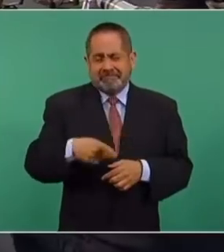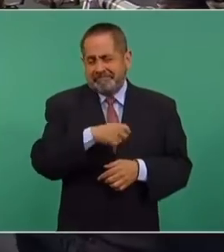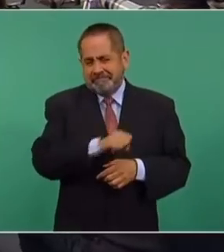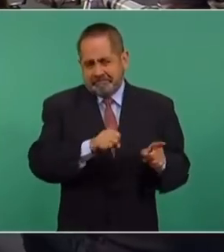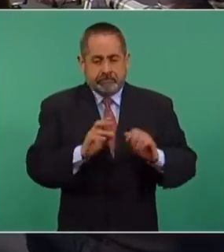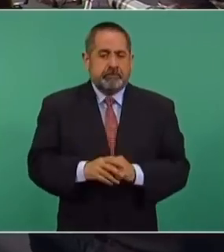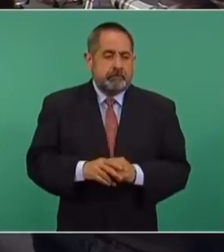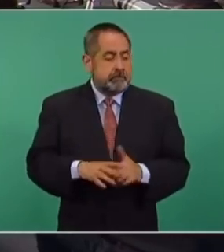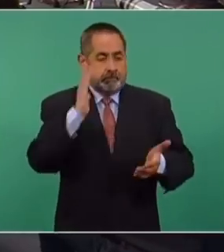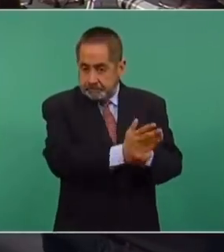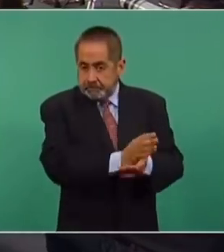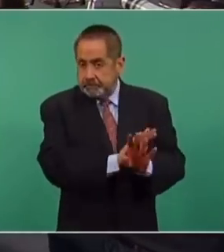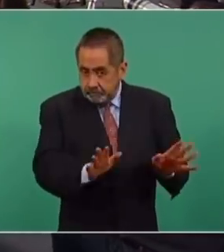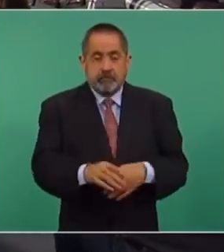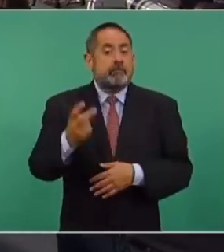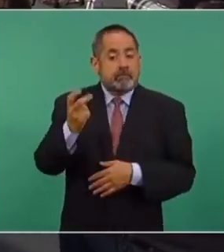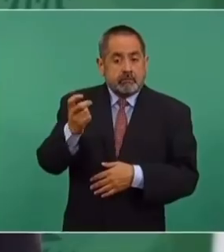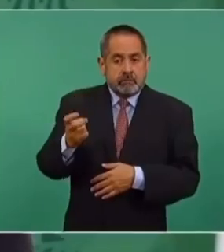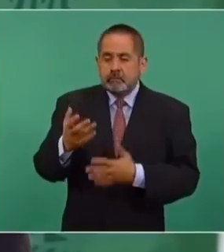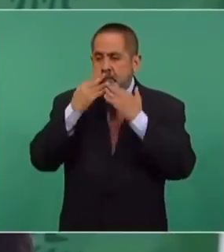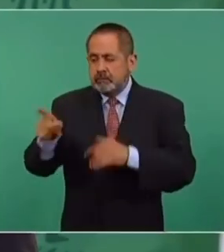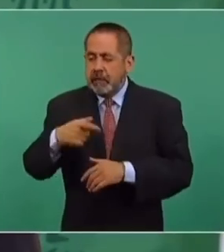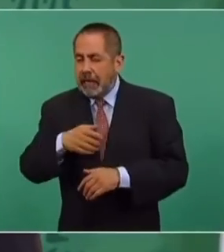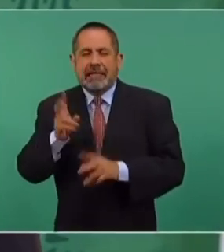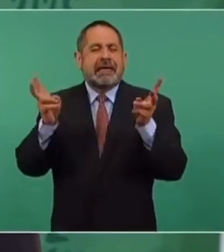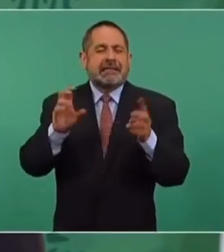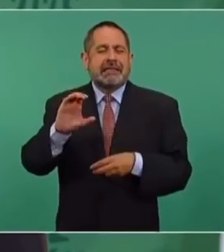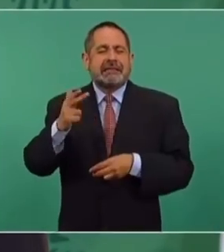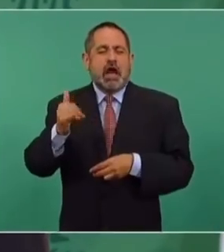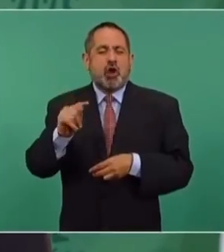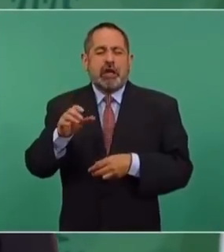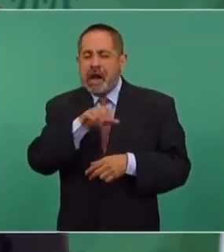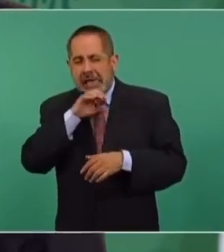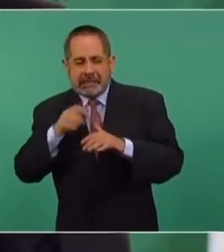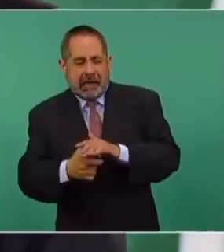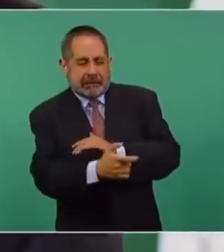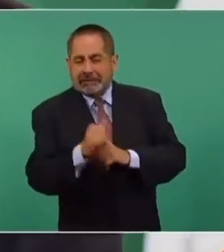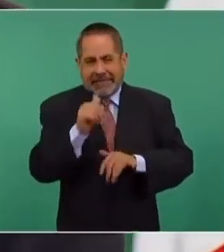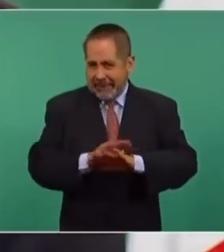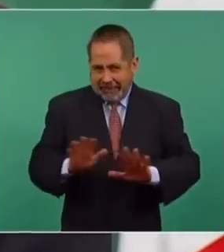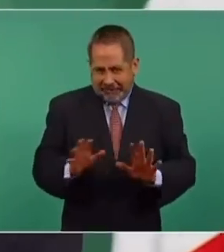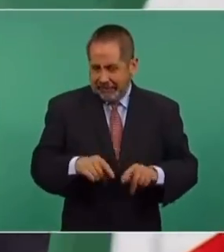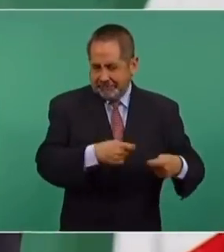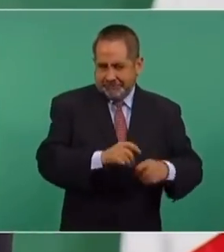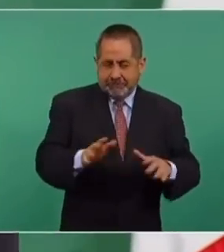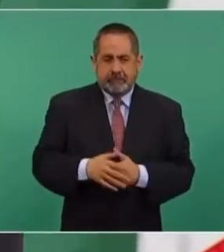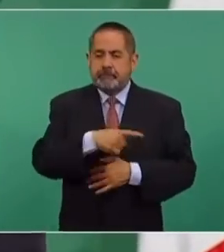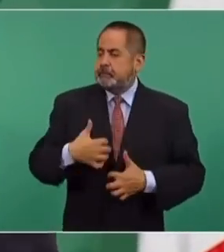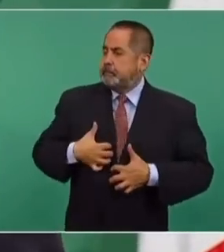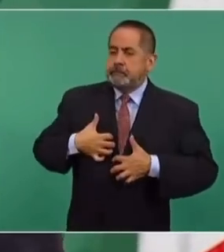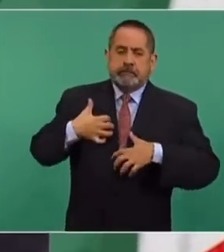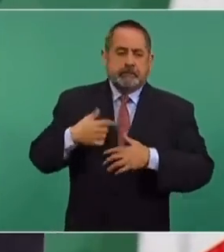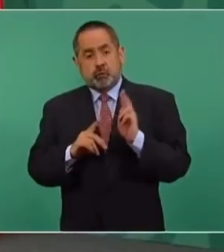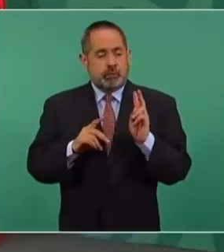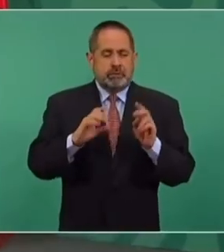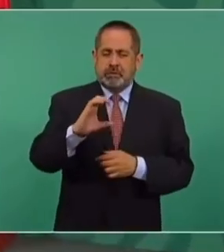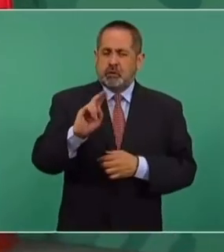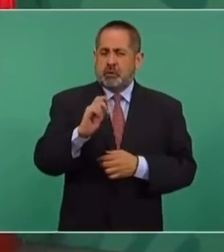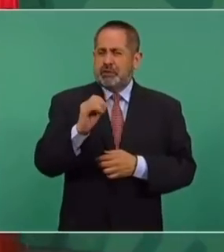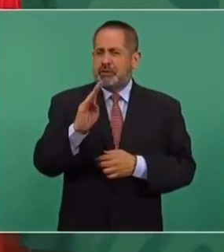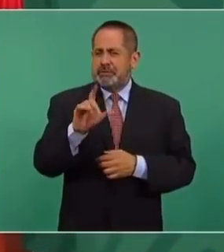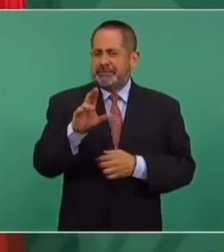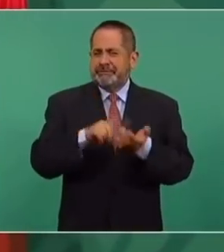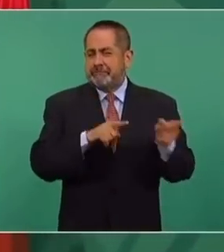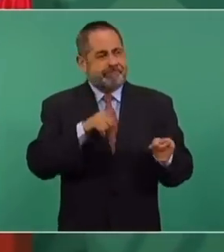Entonces, como ya no hay chayote, pero no se permite el atraco, entonces